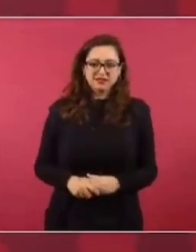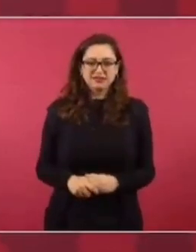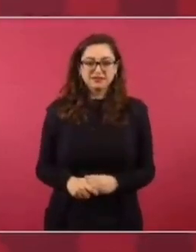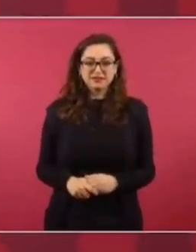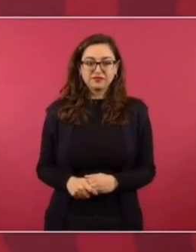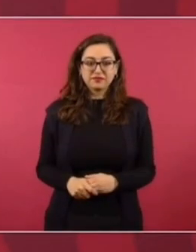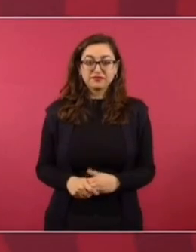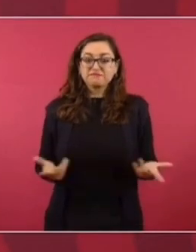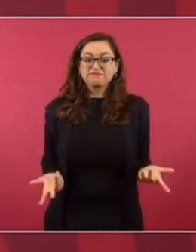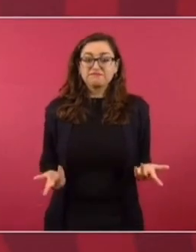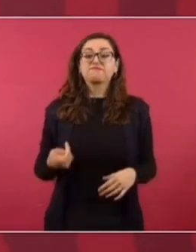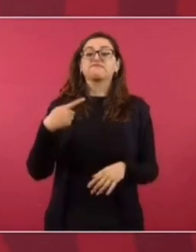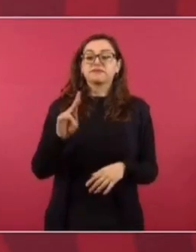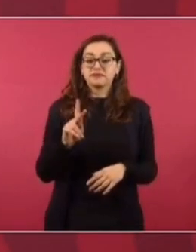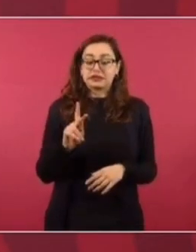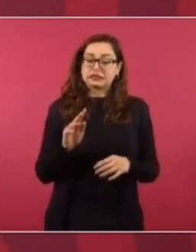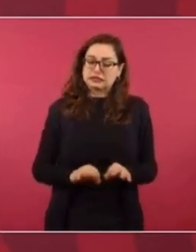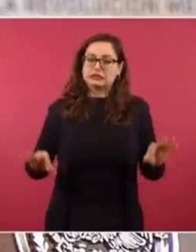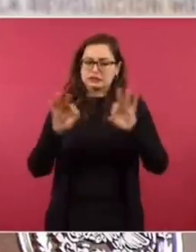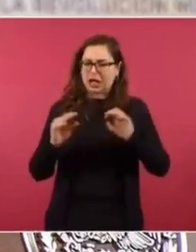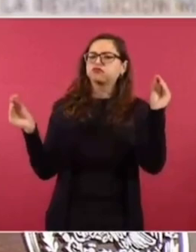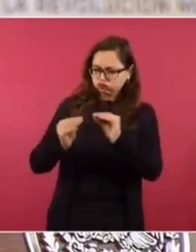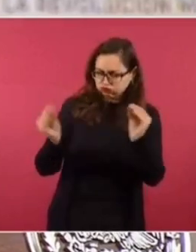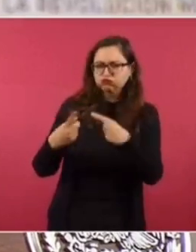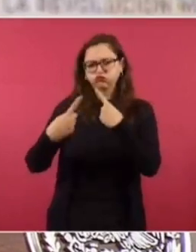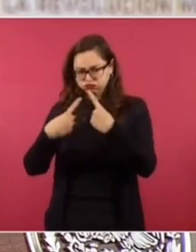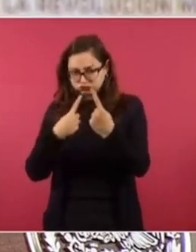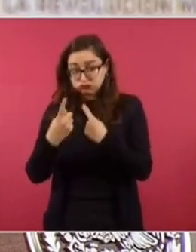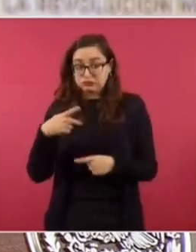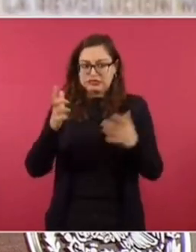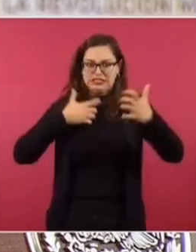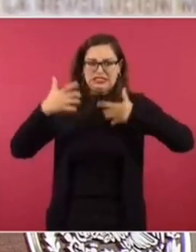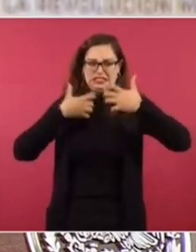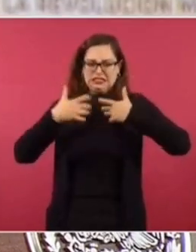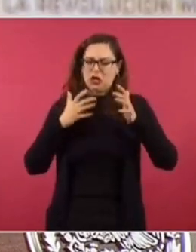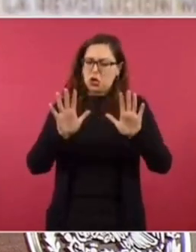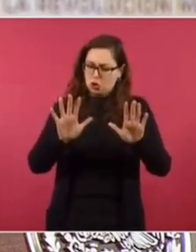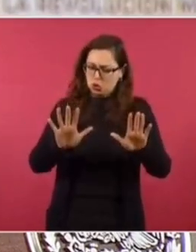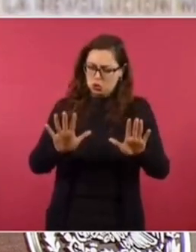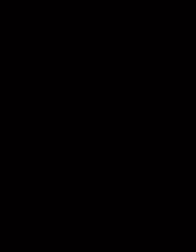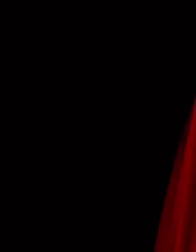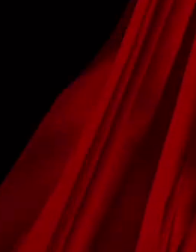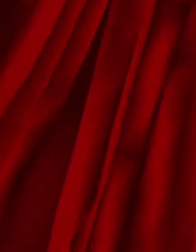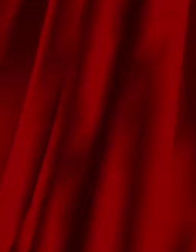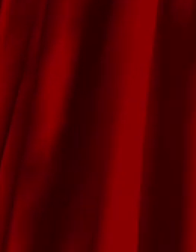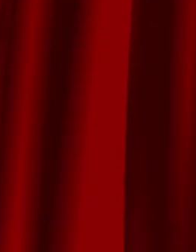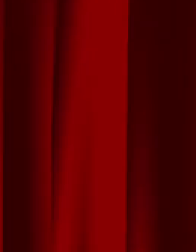Nada más, la única cosa es no enojarse, que no hayan agresiones.